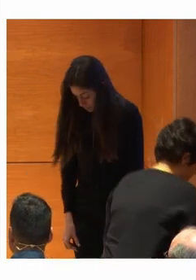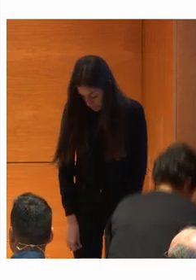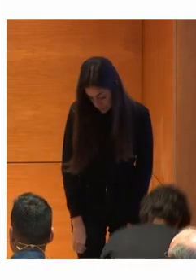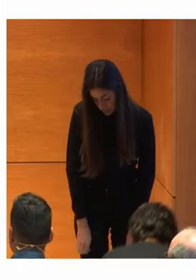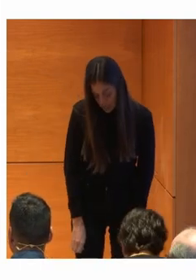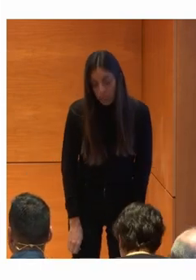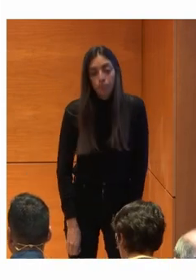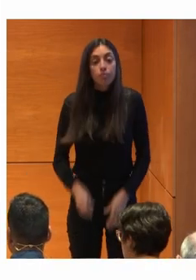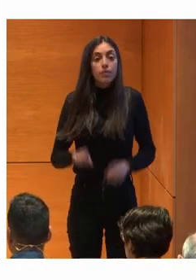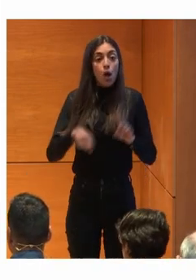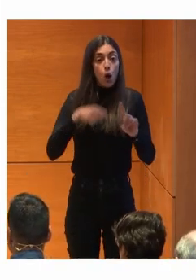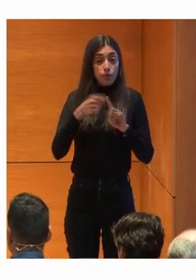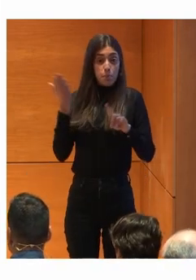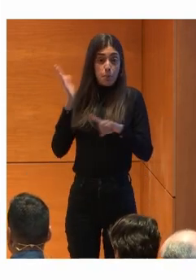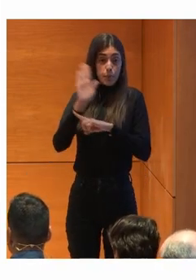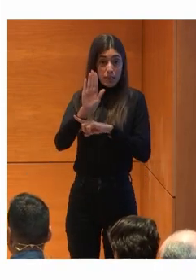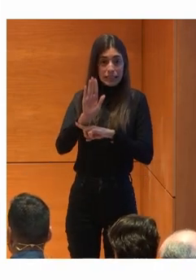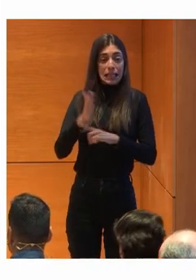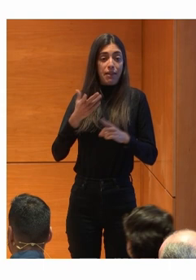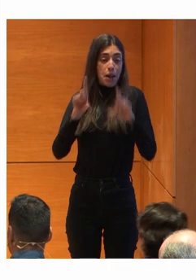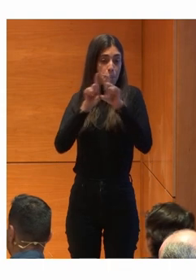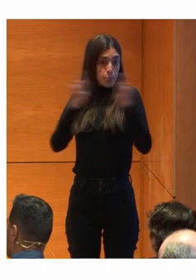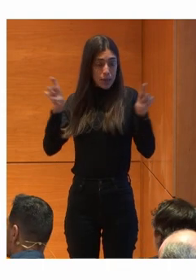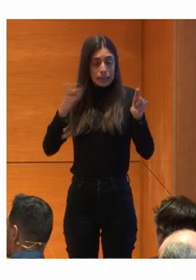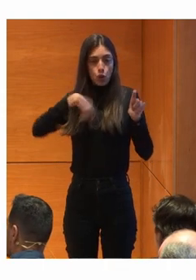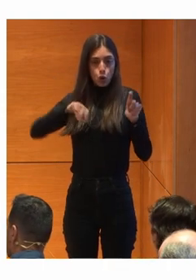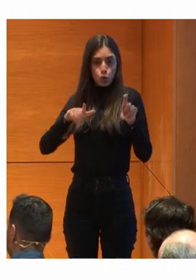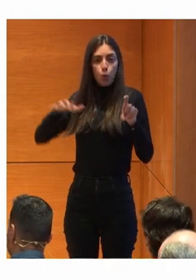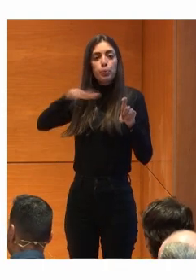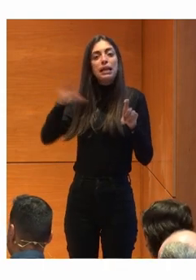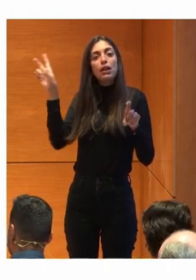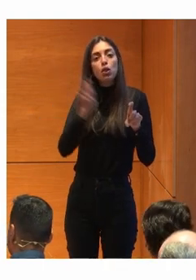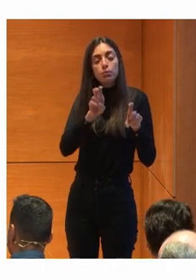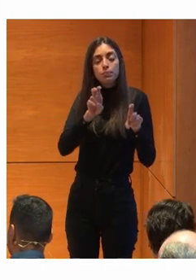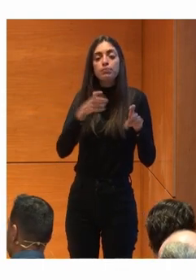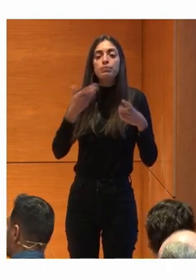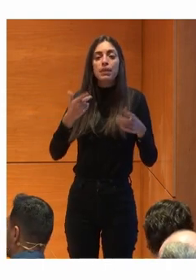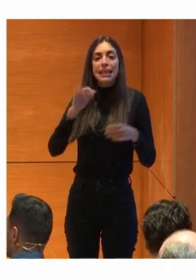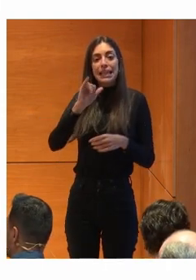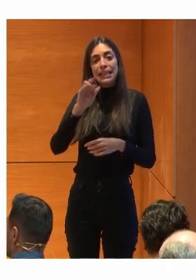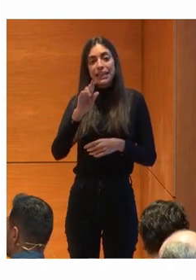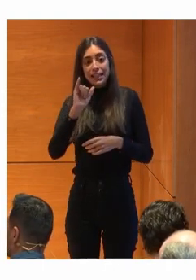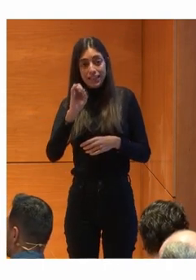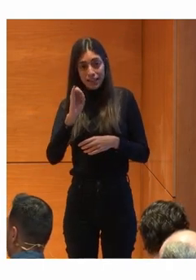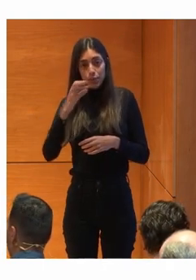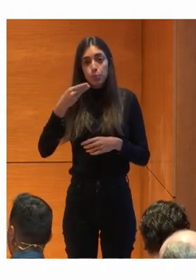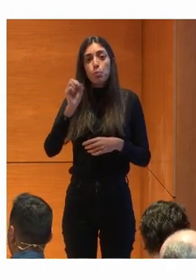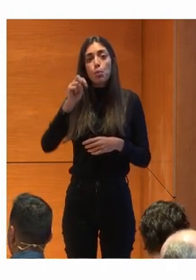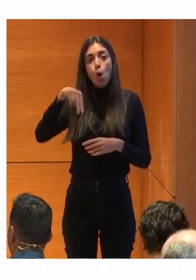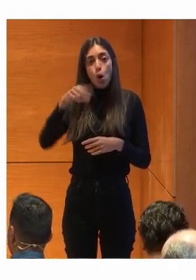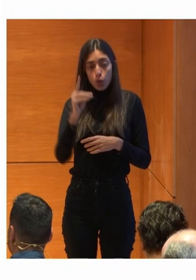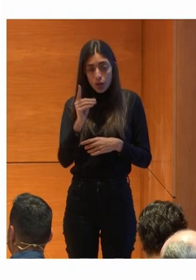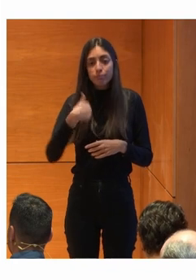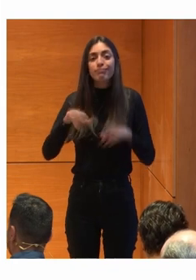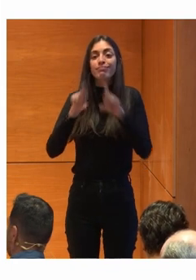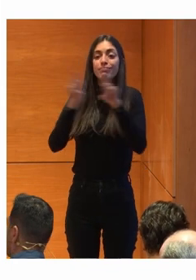Para presentar un poco lo que es la compañía La empresa de donde venimos Que es Irisbon Es una compañía como